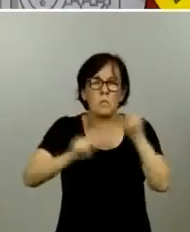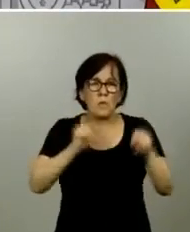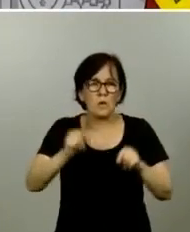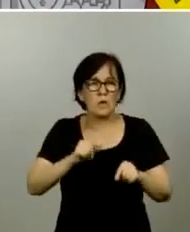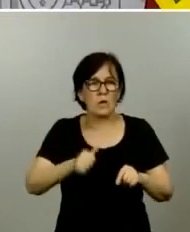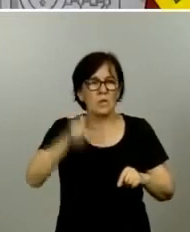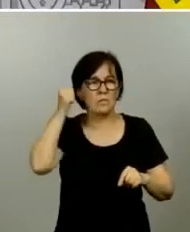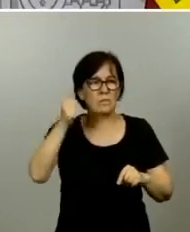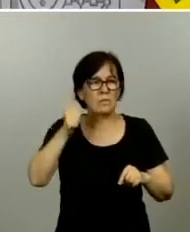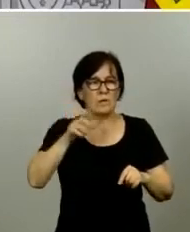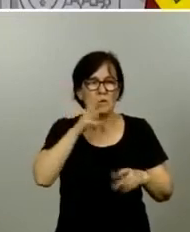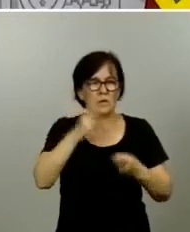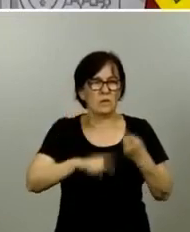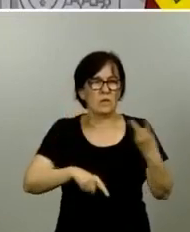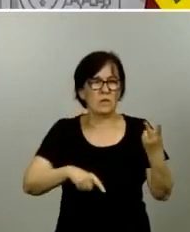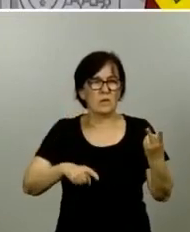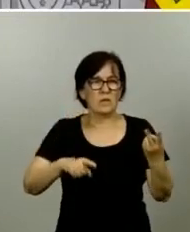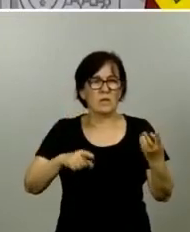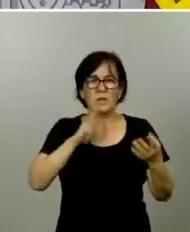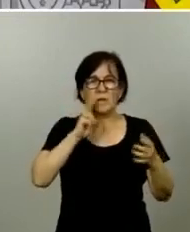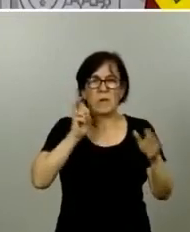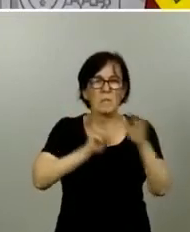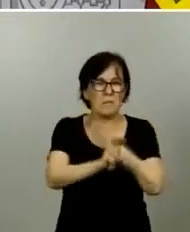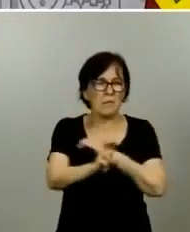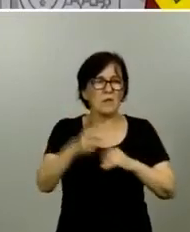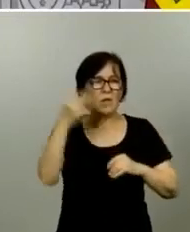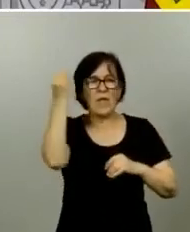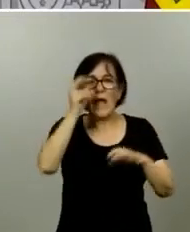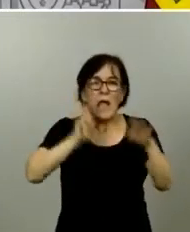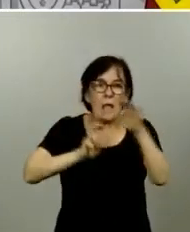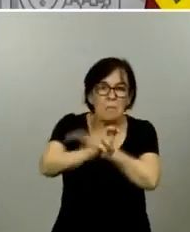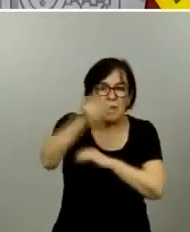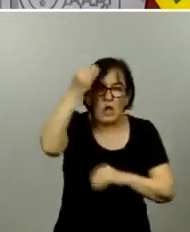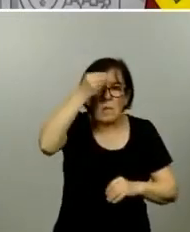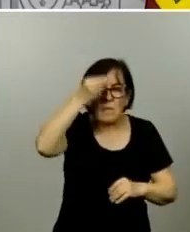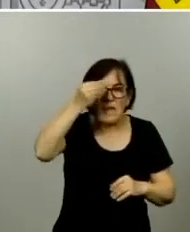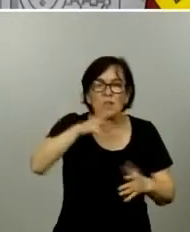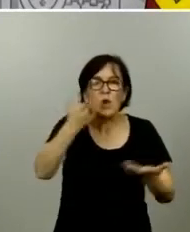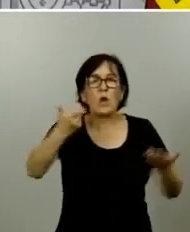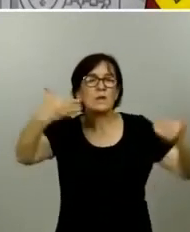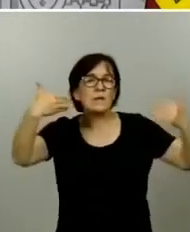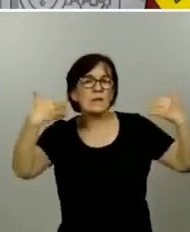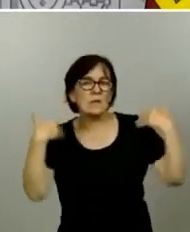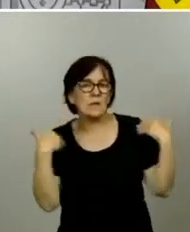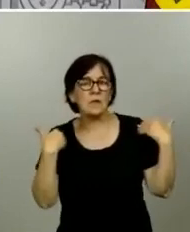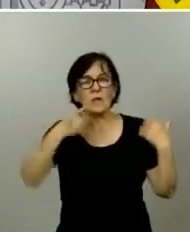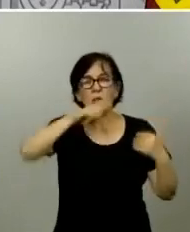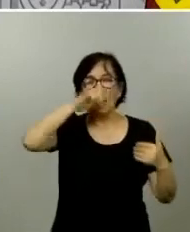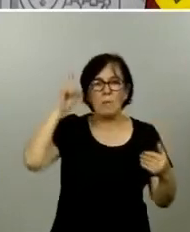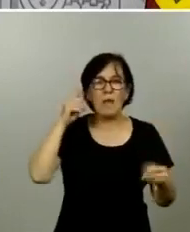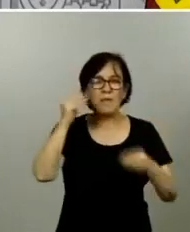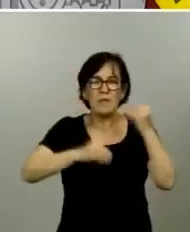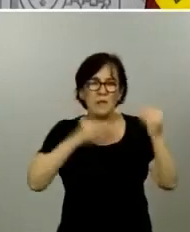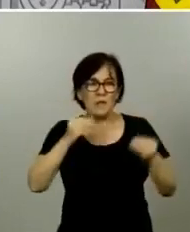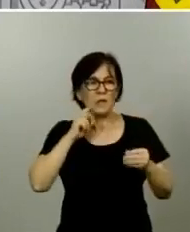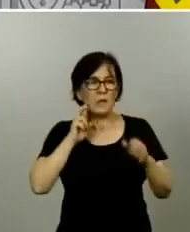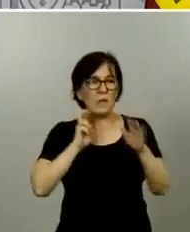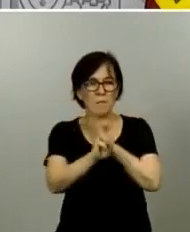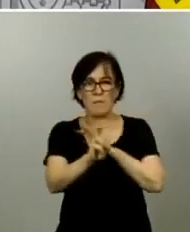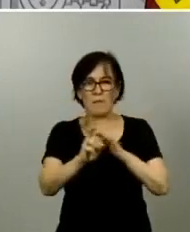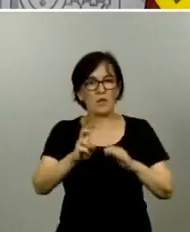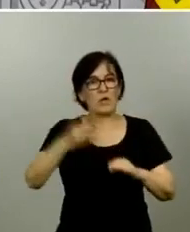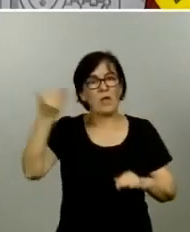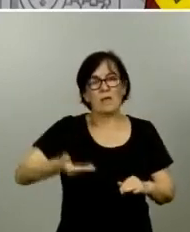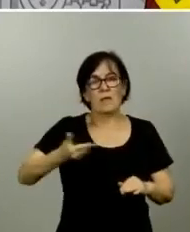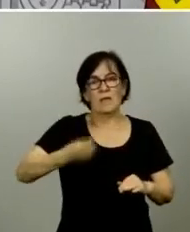ha tenido más importancia el metro no sé si esto significa consideran que el metro ha tenido alguna responsabilidad o el Madrid no actuando en ello pero entiendo que el metro es un servicio esencial que se ha